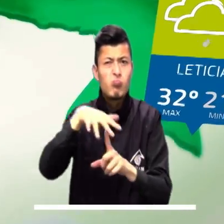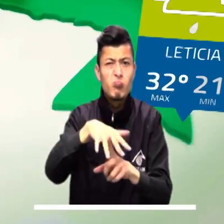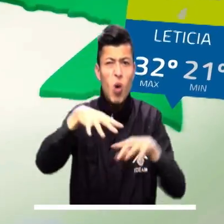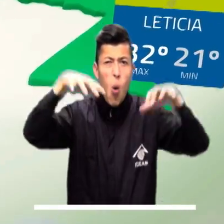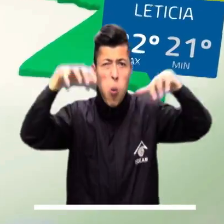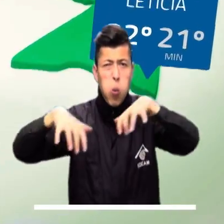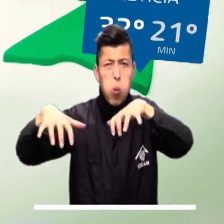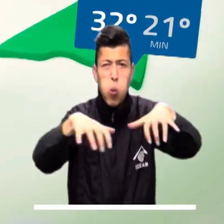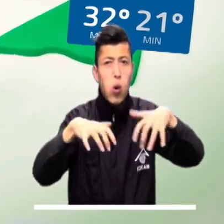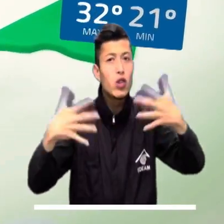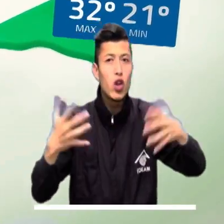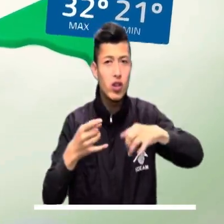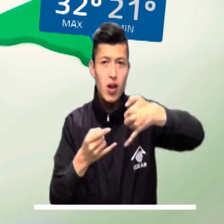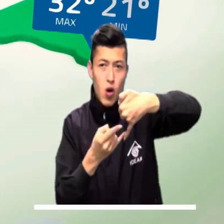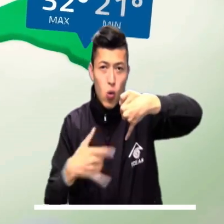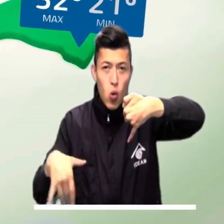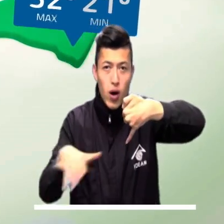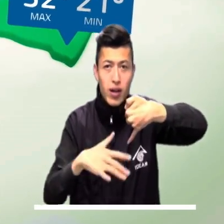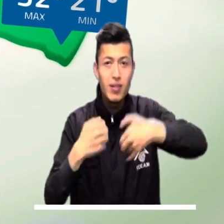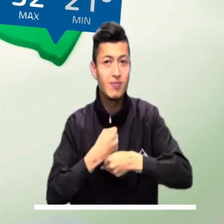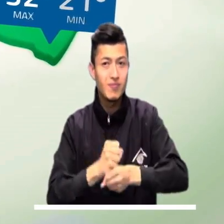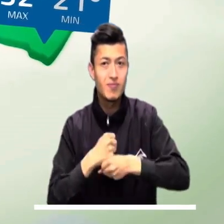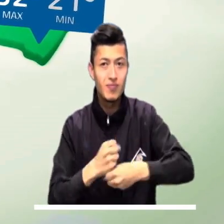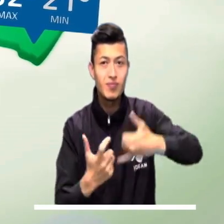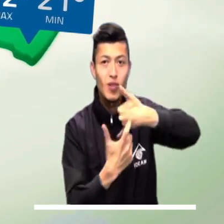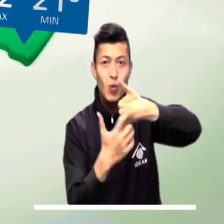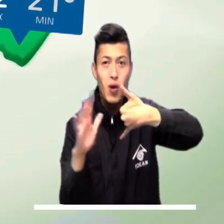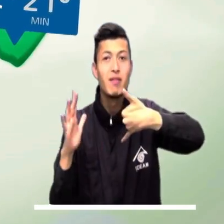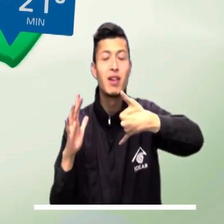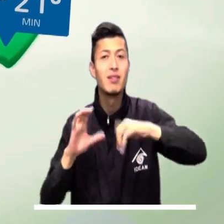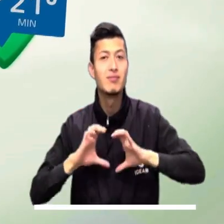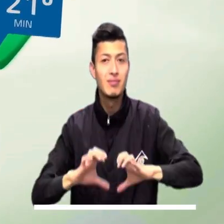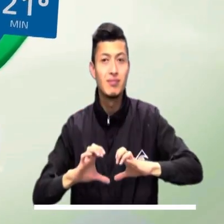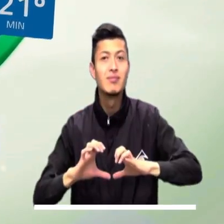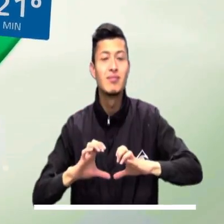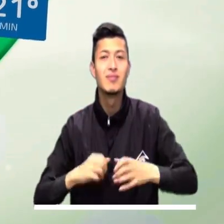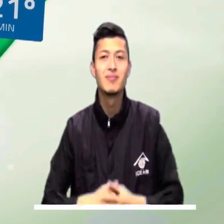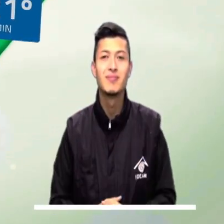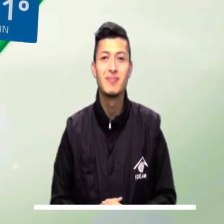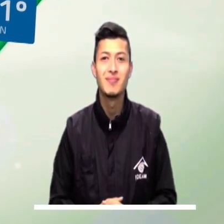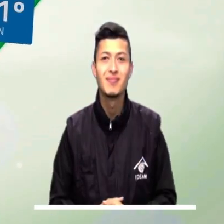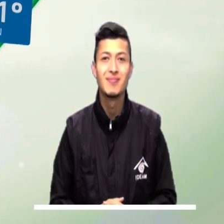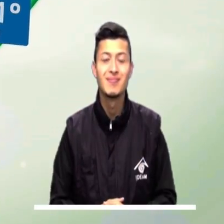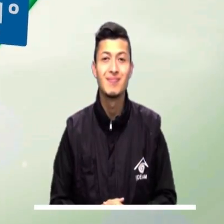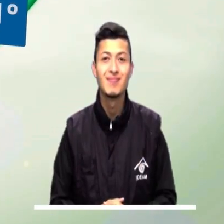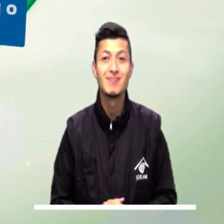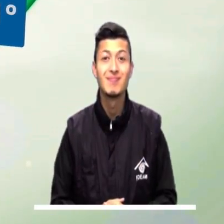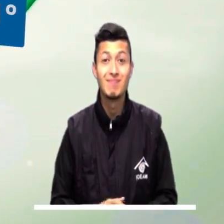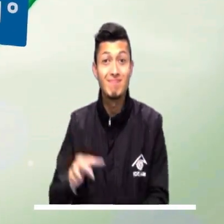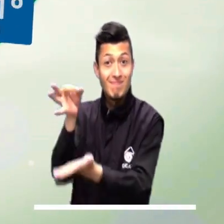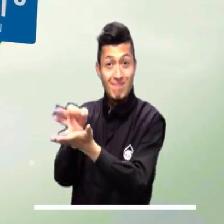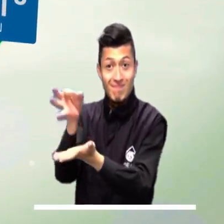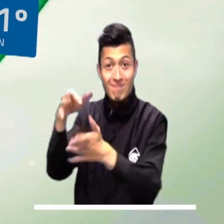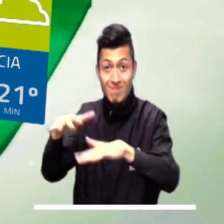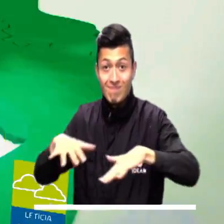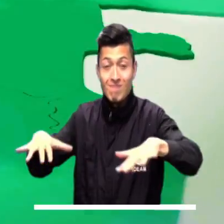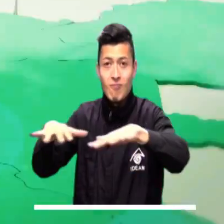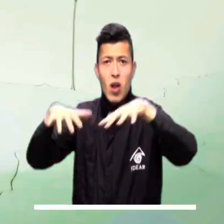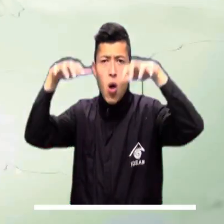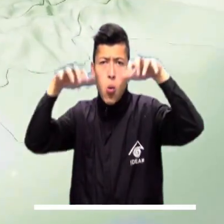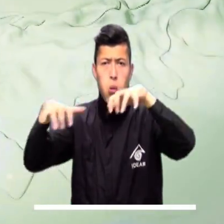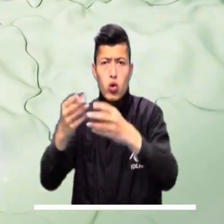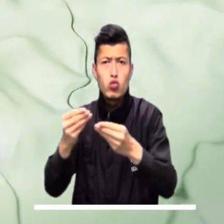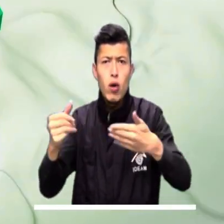los cuales traerían lluvias intensas sobre Guainía, Baupés, Guaviare, Amazonas y Oriente de Caquetá. Para la capital de los